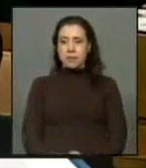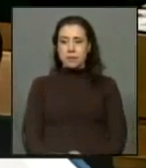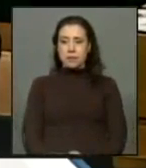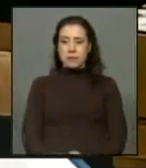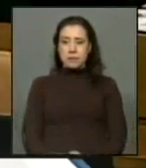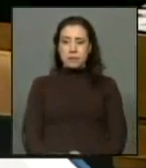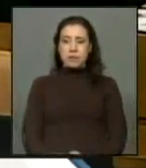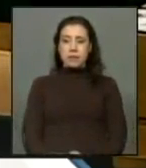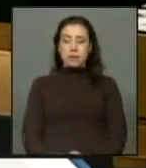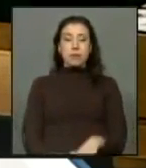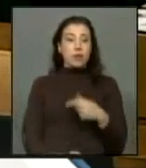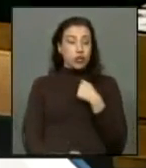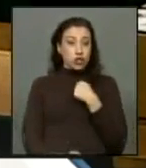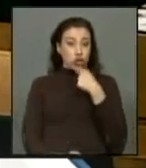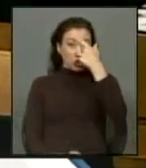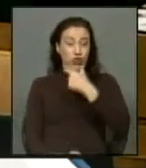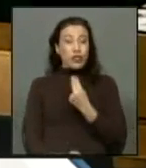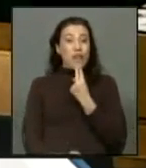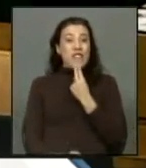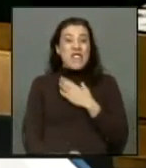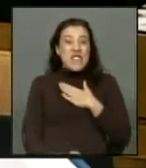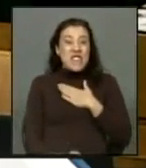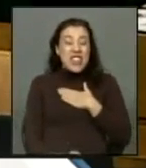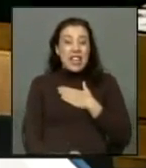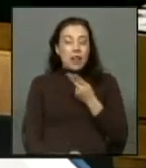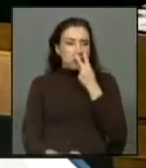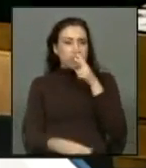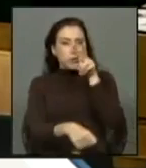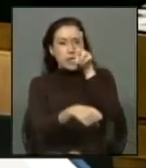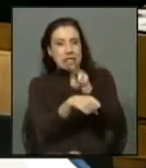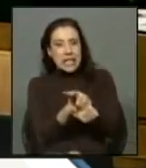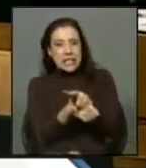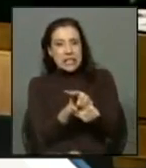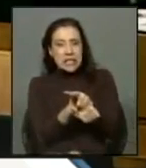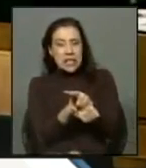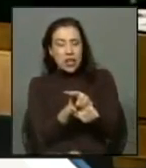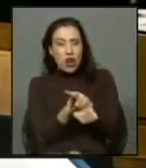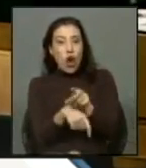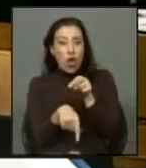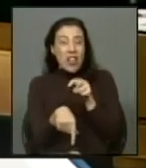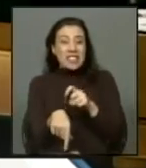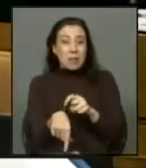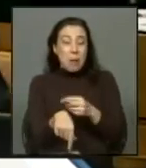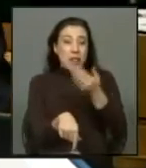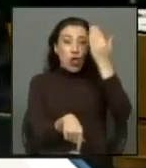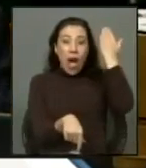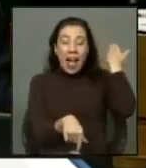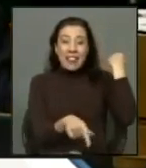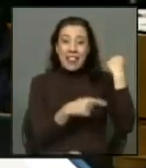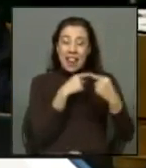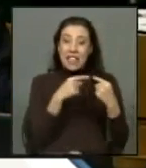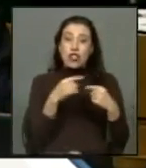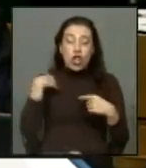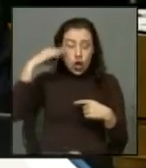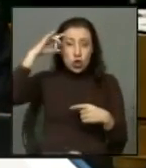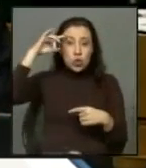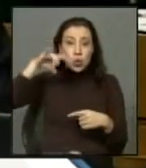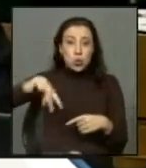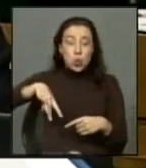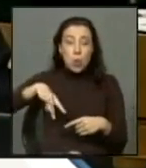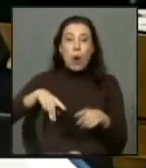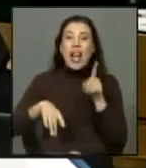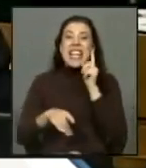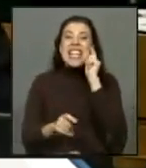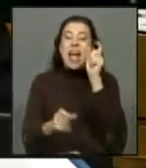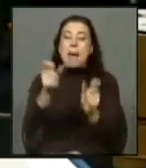vivió en carne propia fue testigo de ese capítulo de la historia y supo quienes